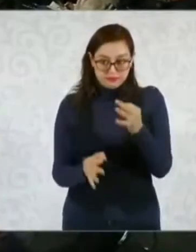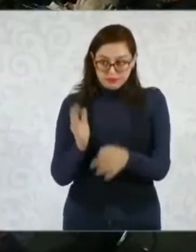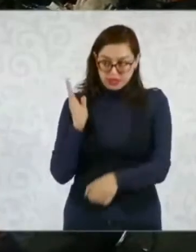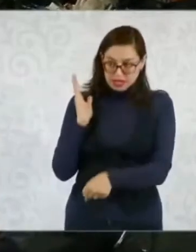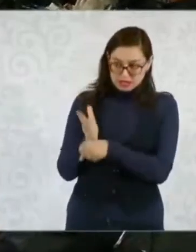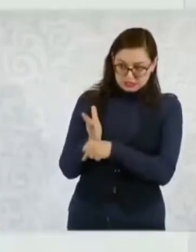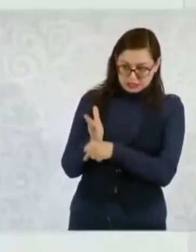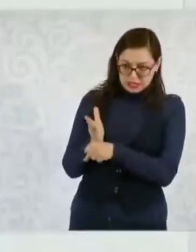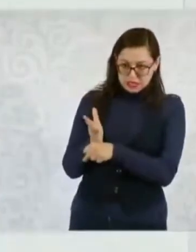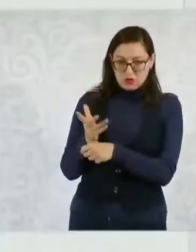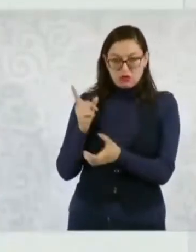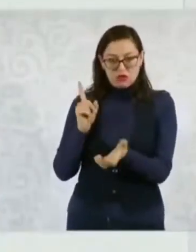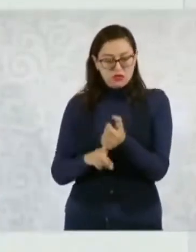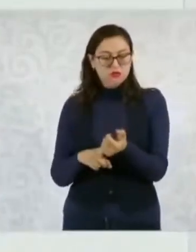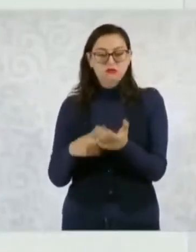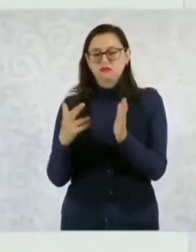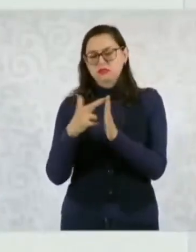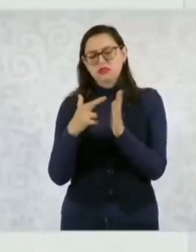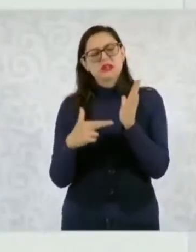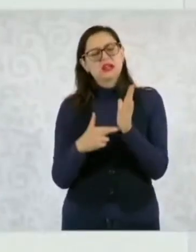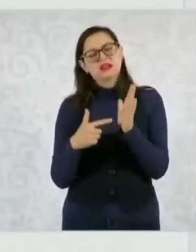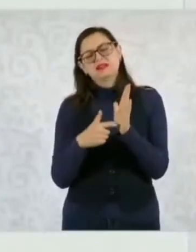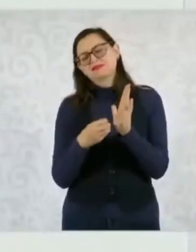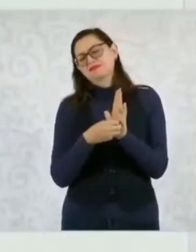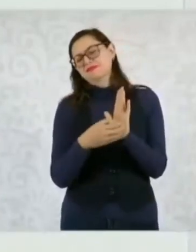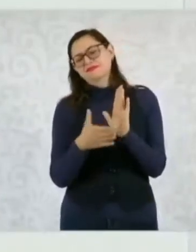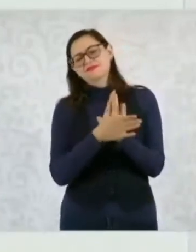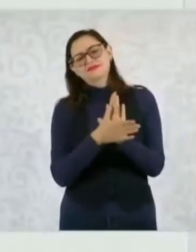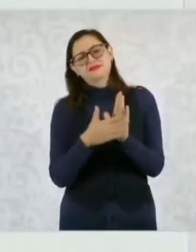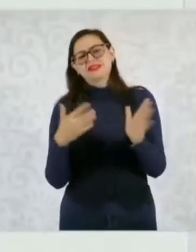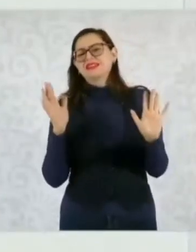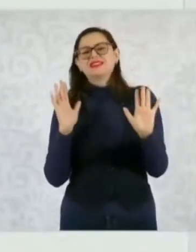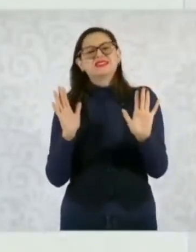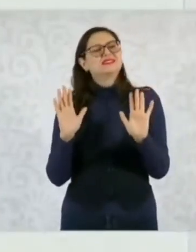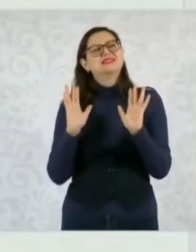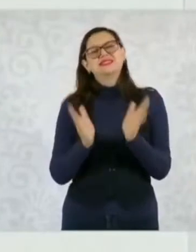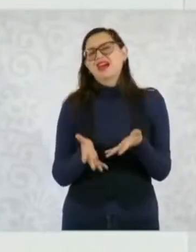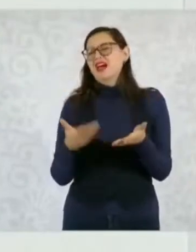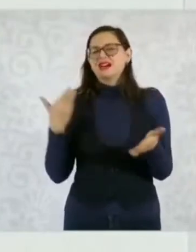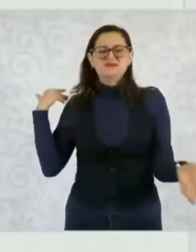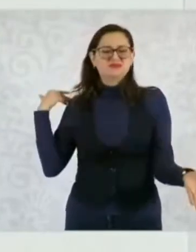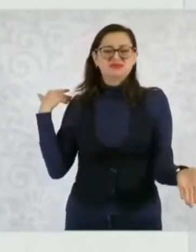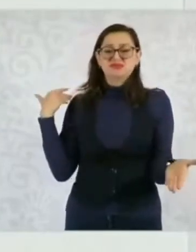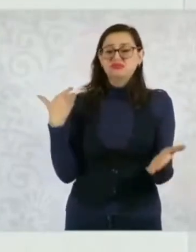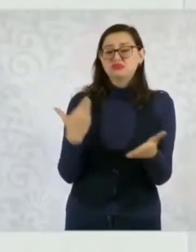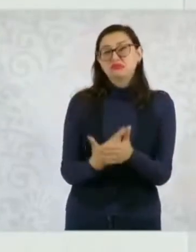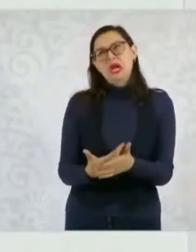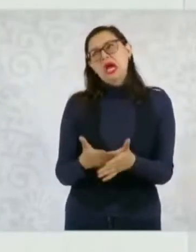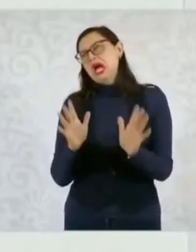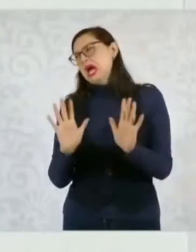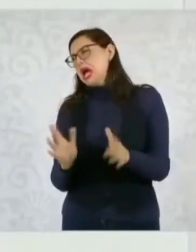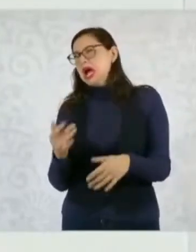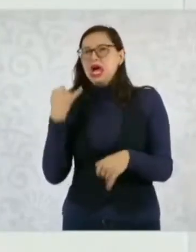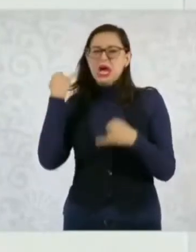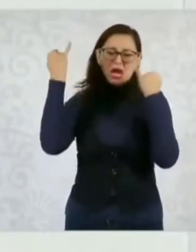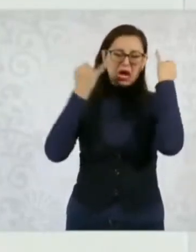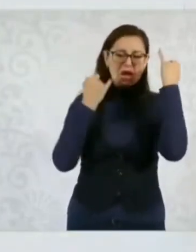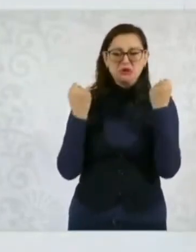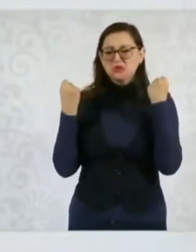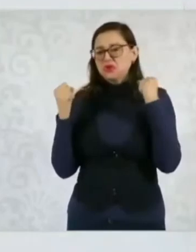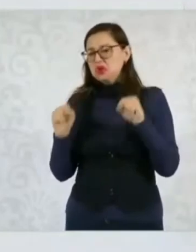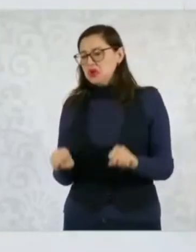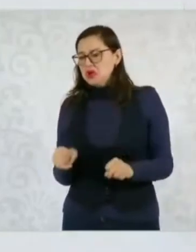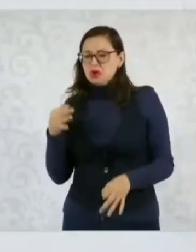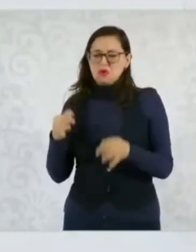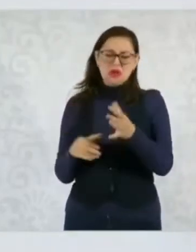jueces con reglas claras que también se ha estado diciendo o durante todo el proceso que va a ser autoritarismo, que se va a correr a los jueces por